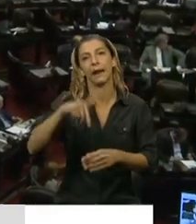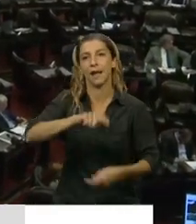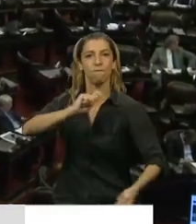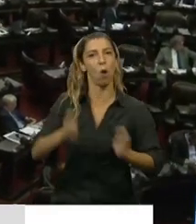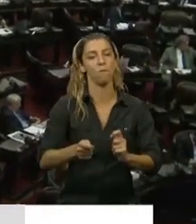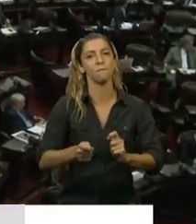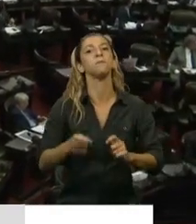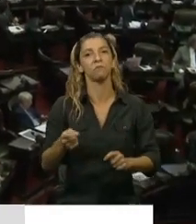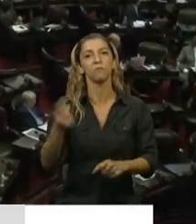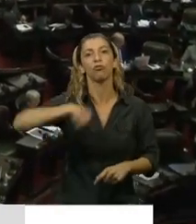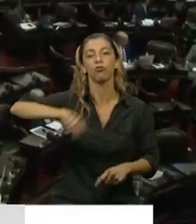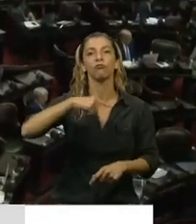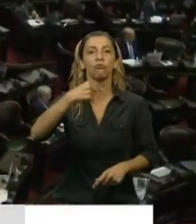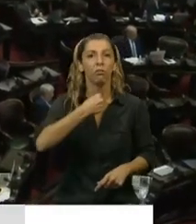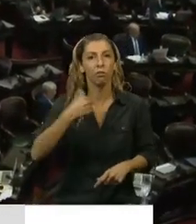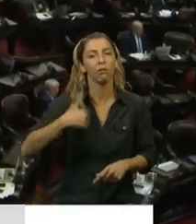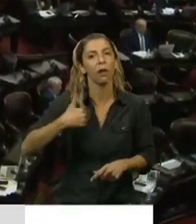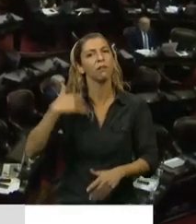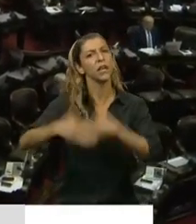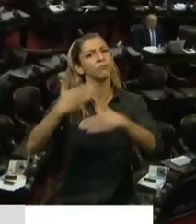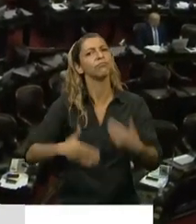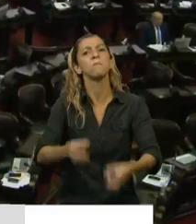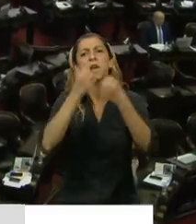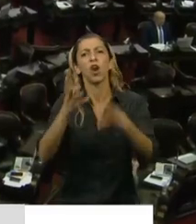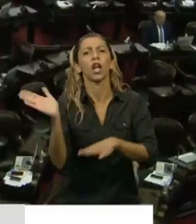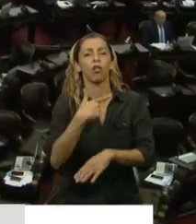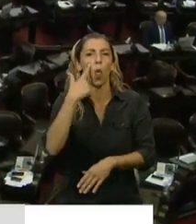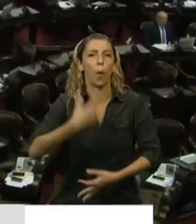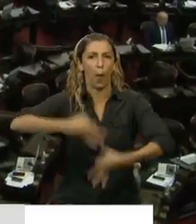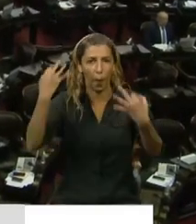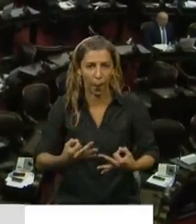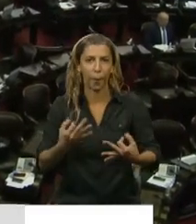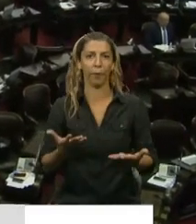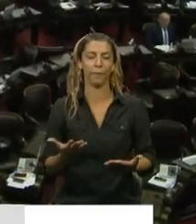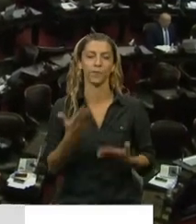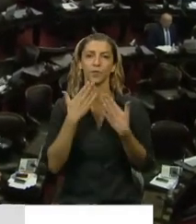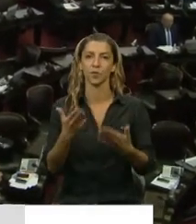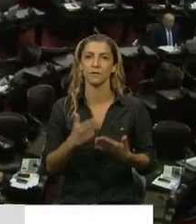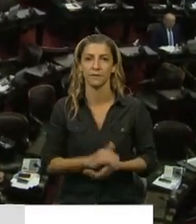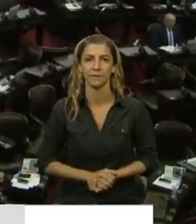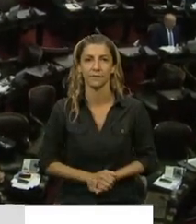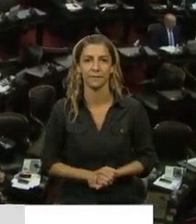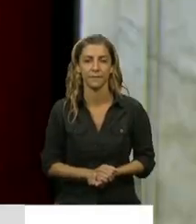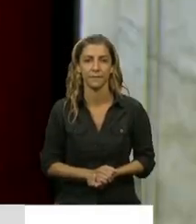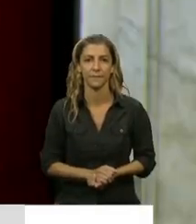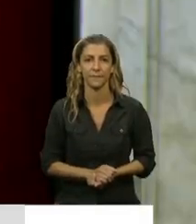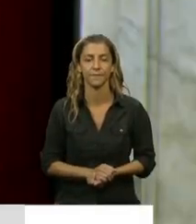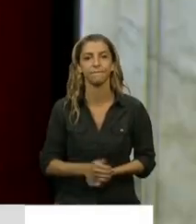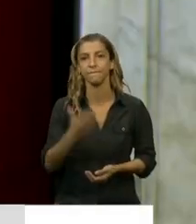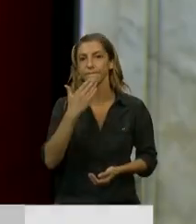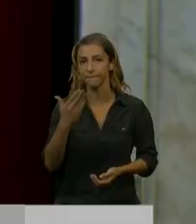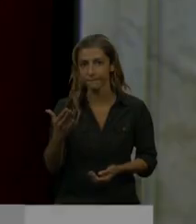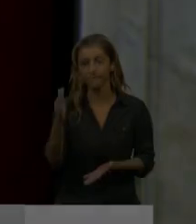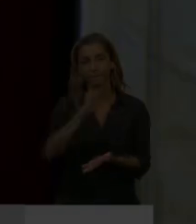para construir en este país un lugar digno de ser vivido para todos. Muchas gracias. Gracias diputado